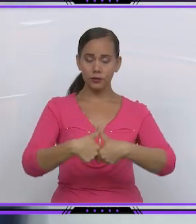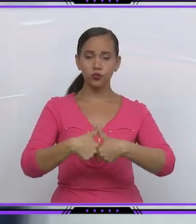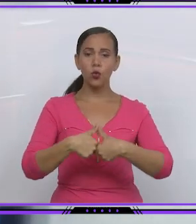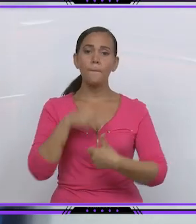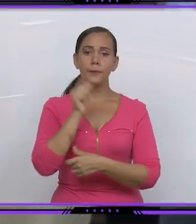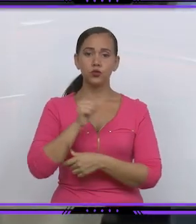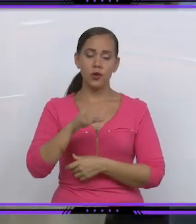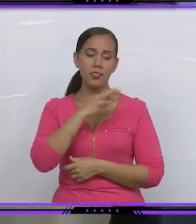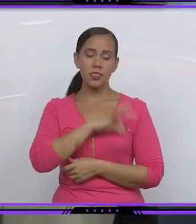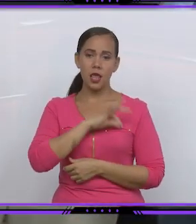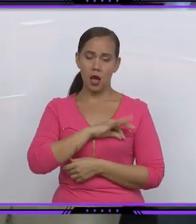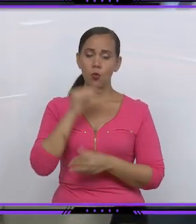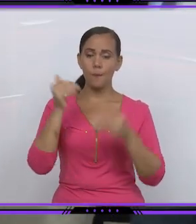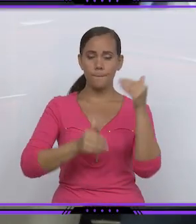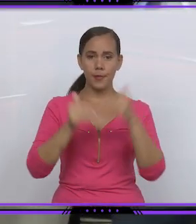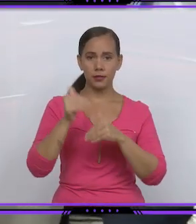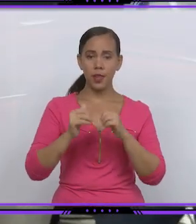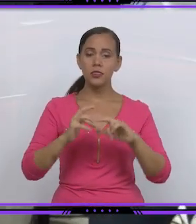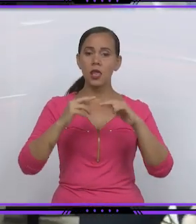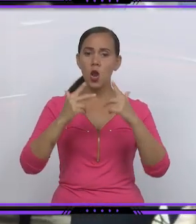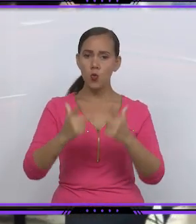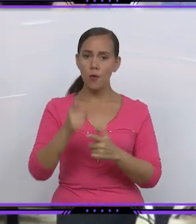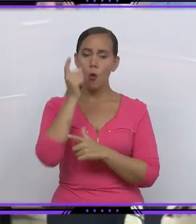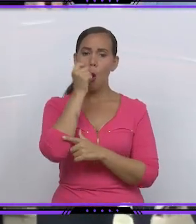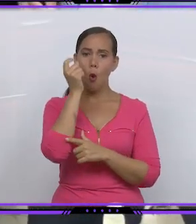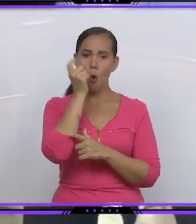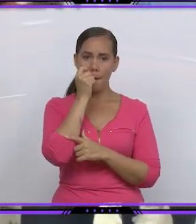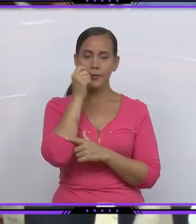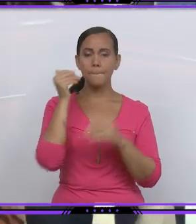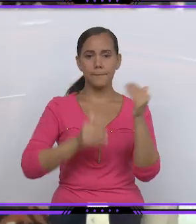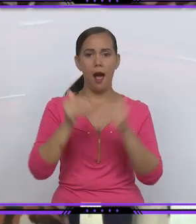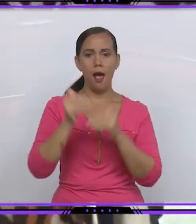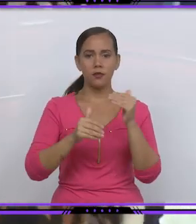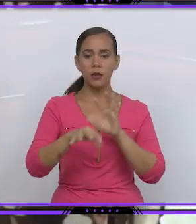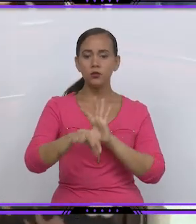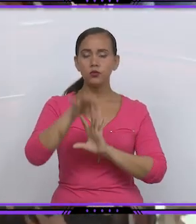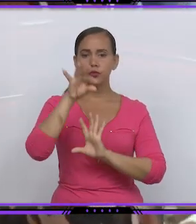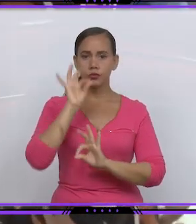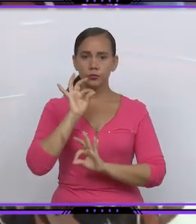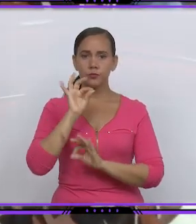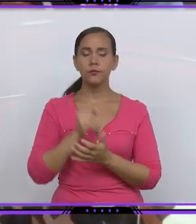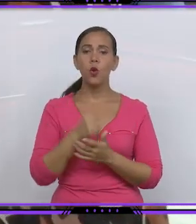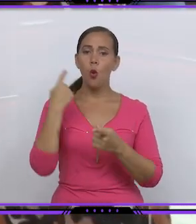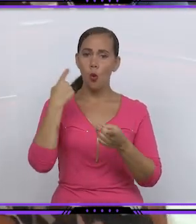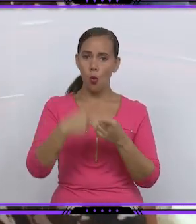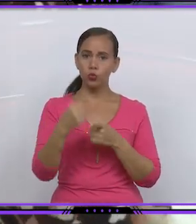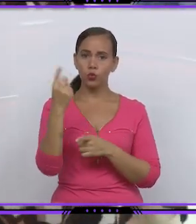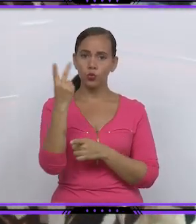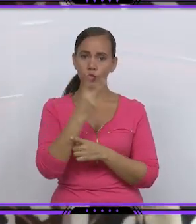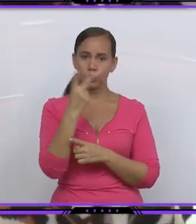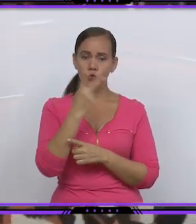ratificaron a Yadiel Durán Bencomo como presidente al tiempo que eligieron a Brian Pablo